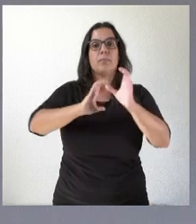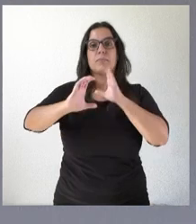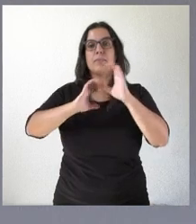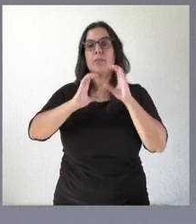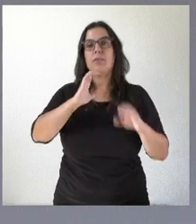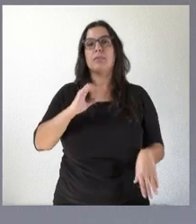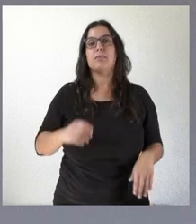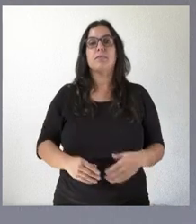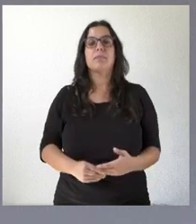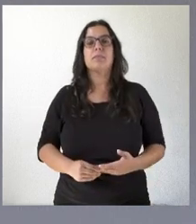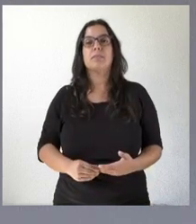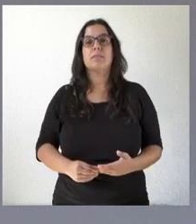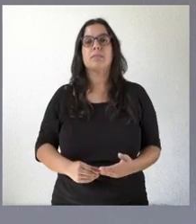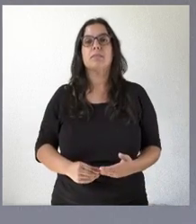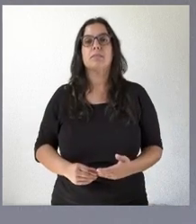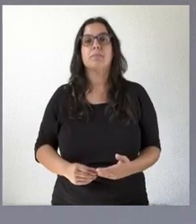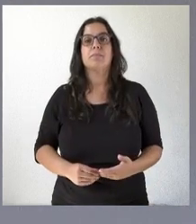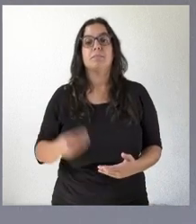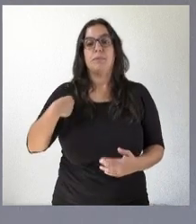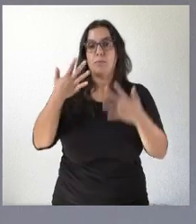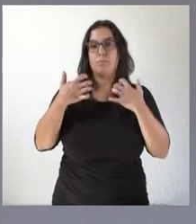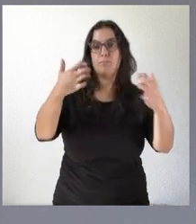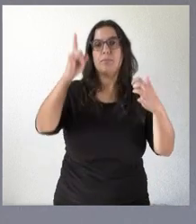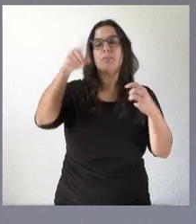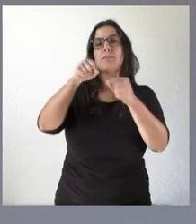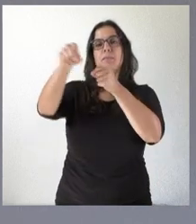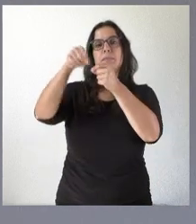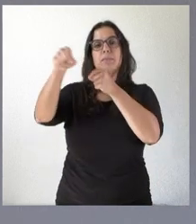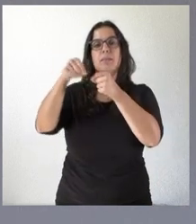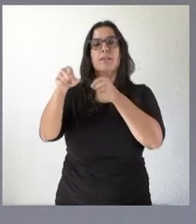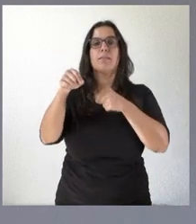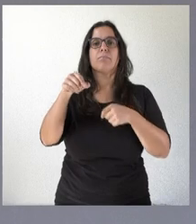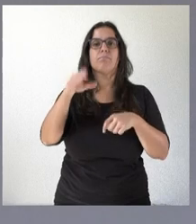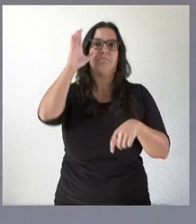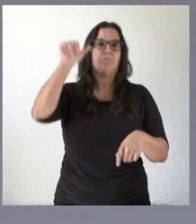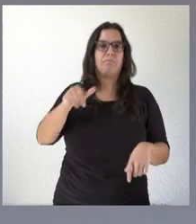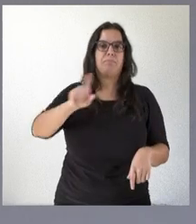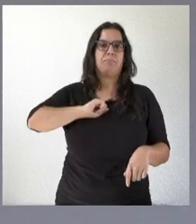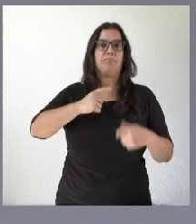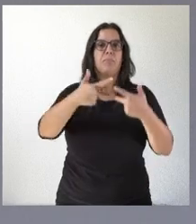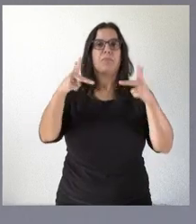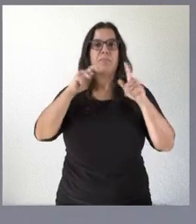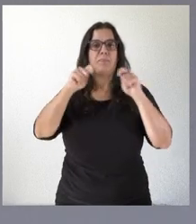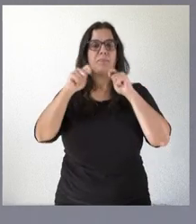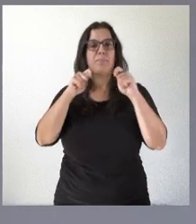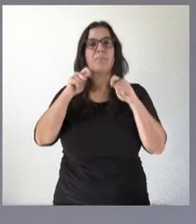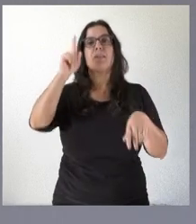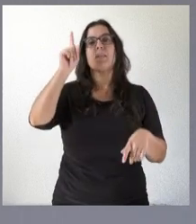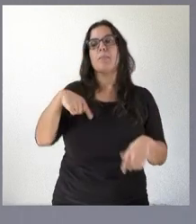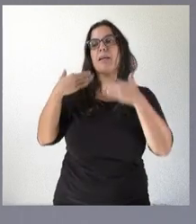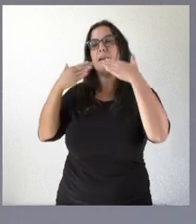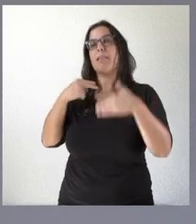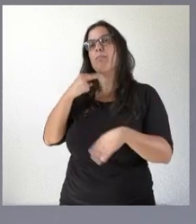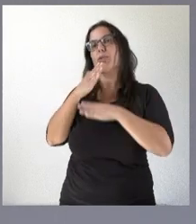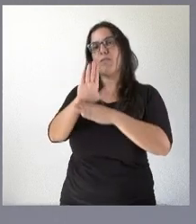presentes como los que están online, el seguimiento de esta rueda de prensa. Agradecer también, como no, al portavoz de la